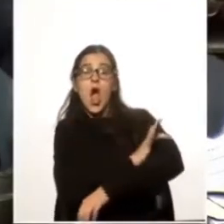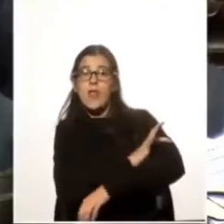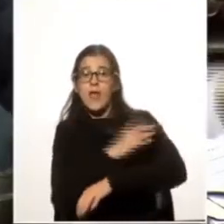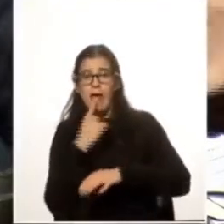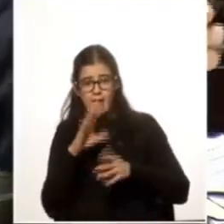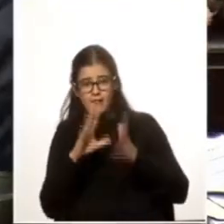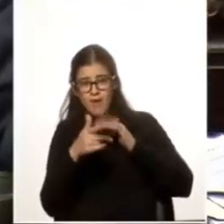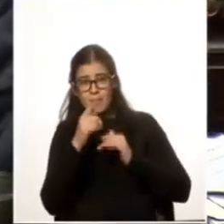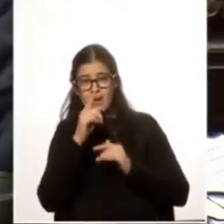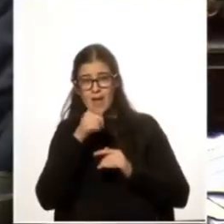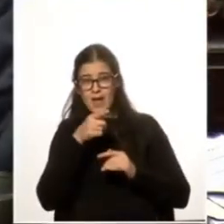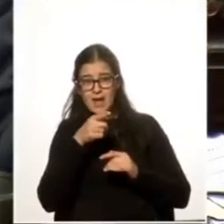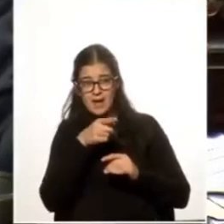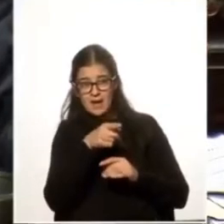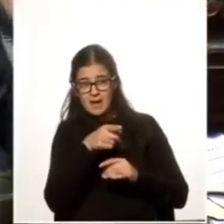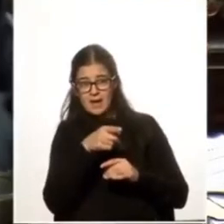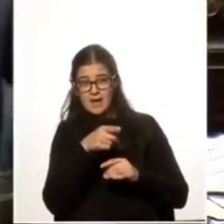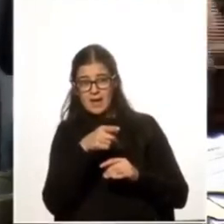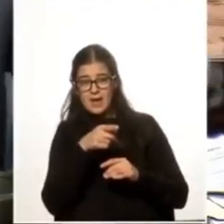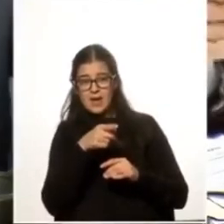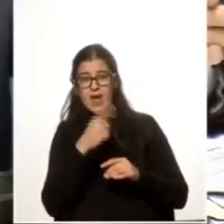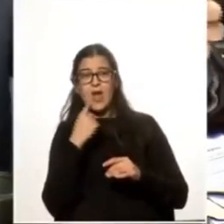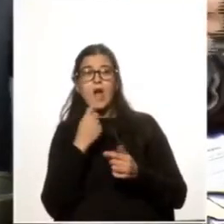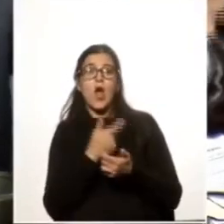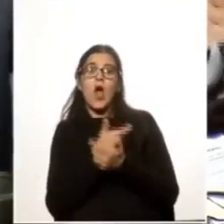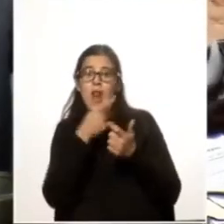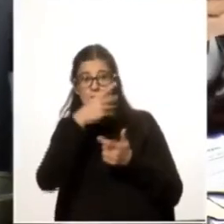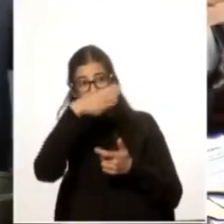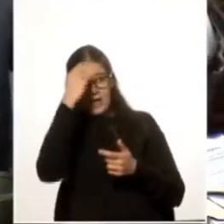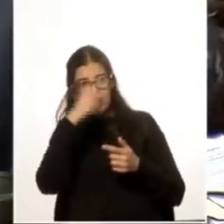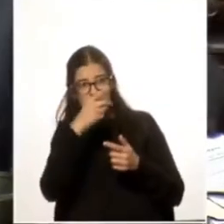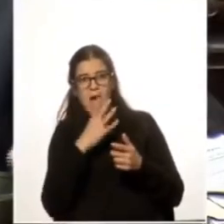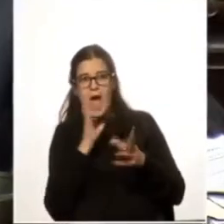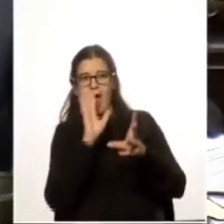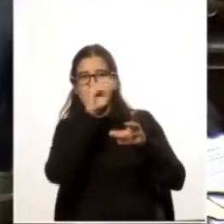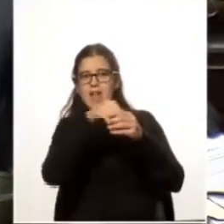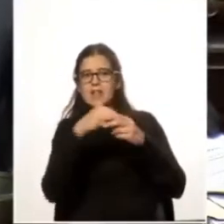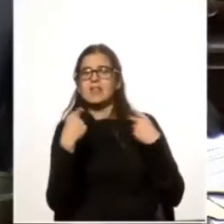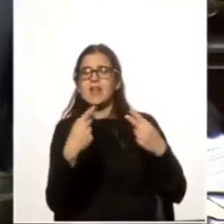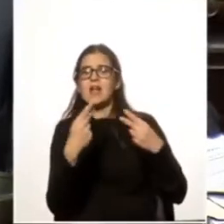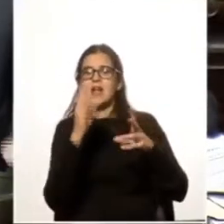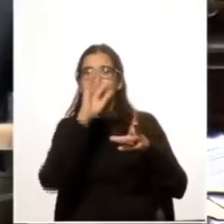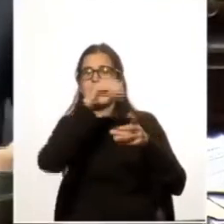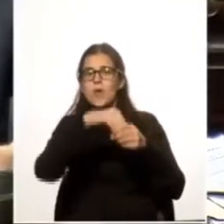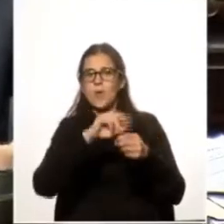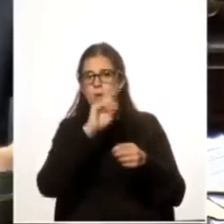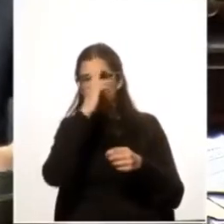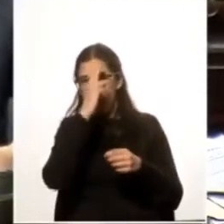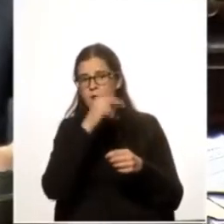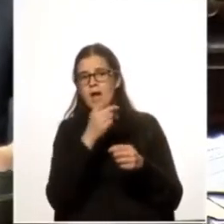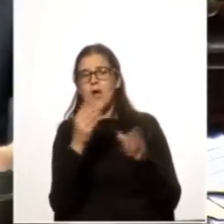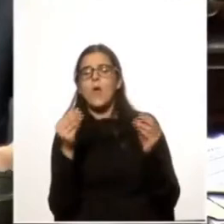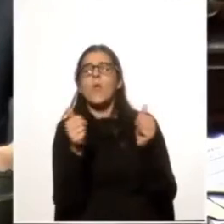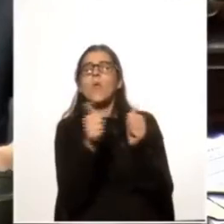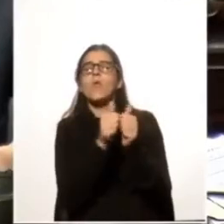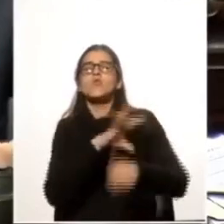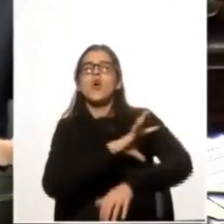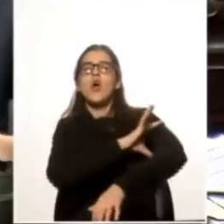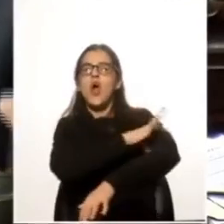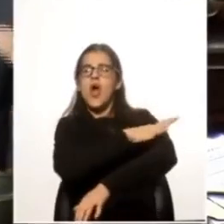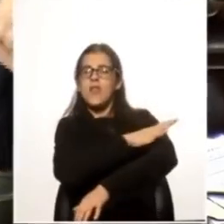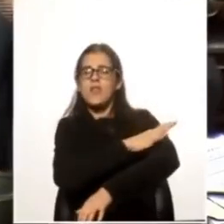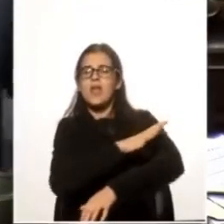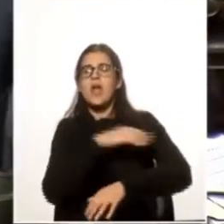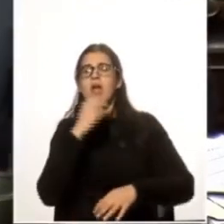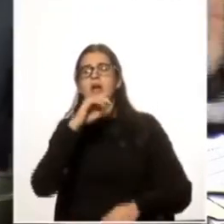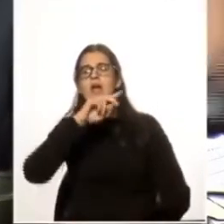Ojalá tuviéramos a Miguelini en la selección uruguaya junto a Godín y